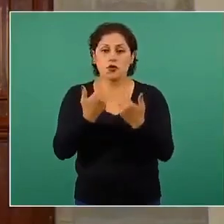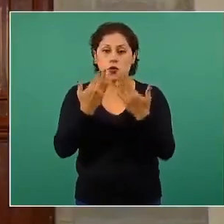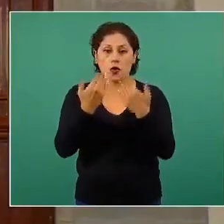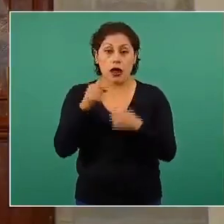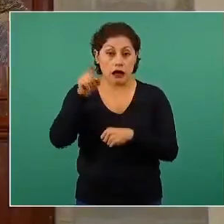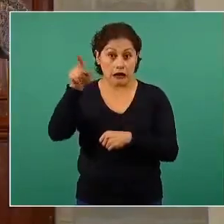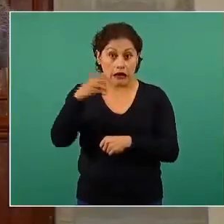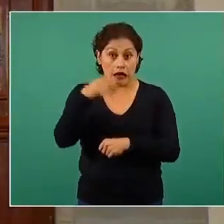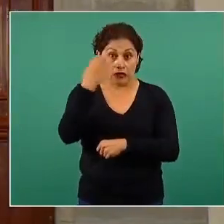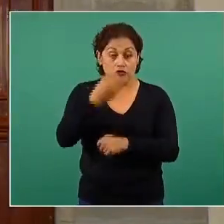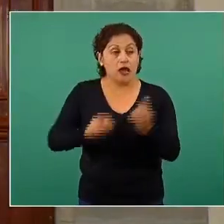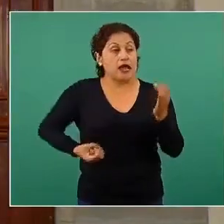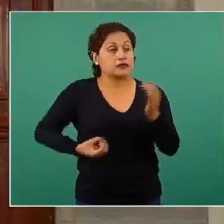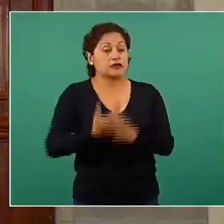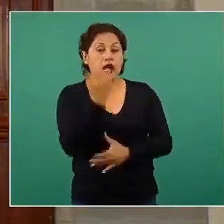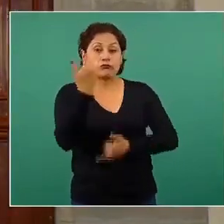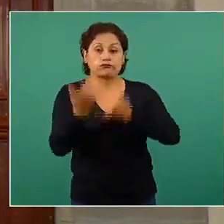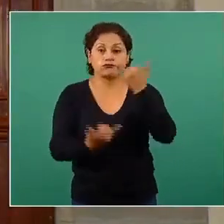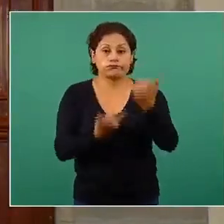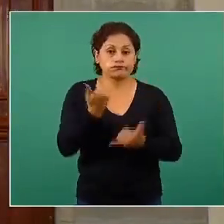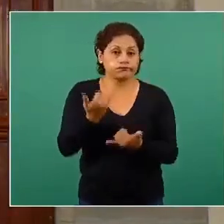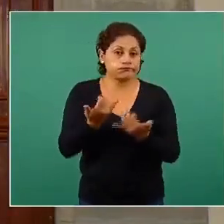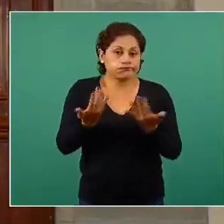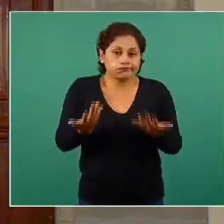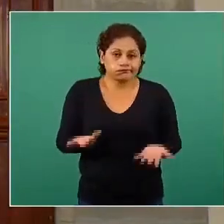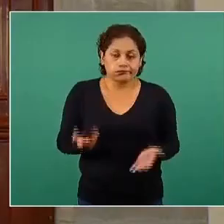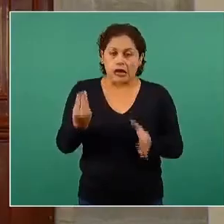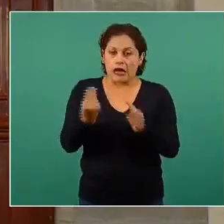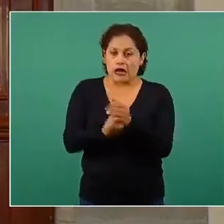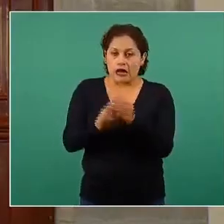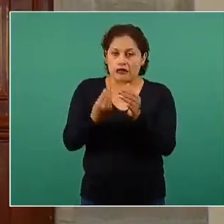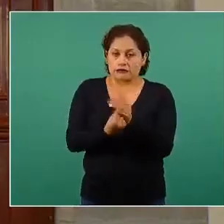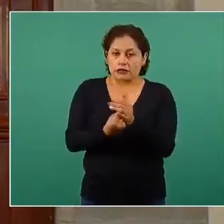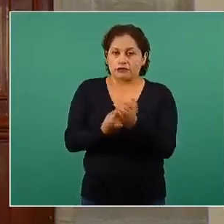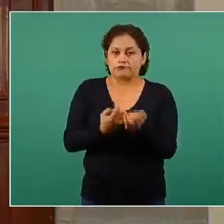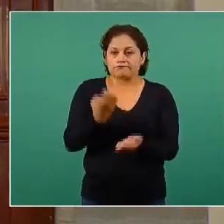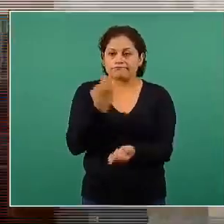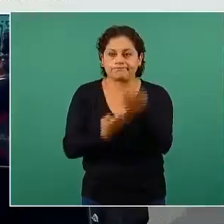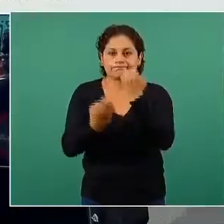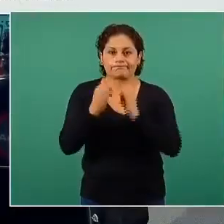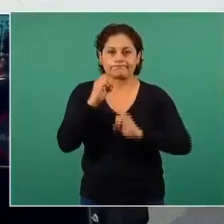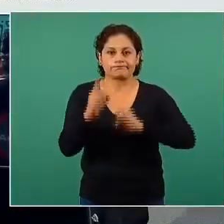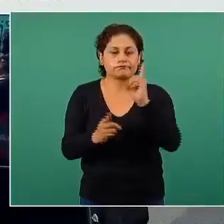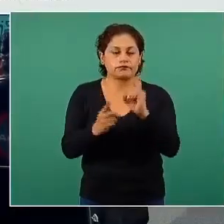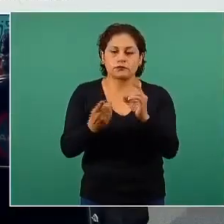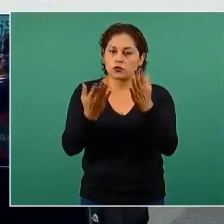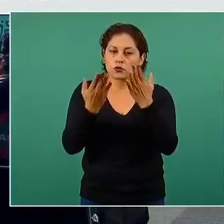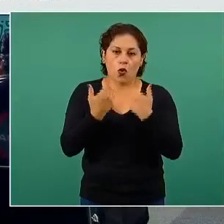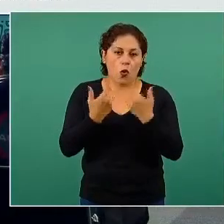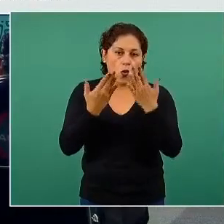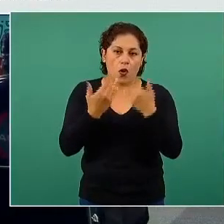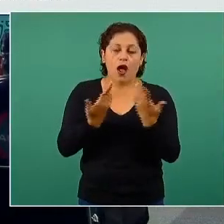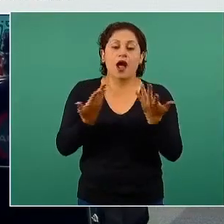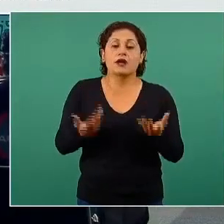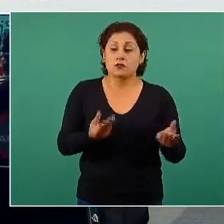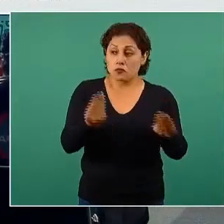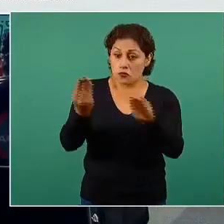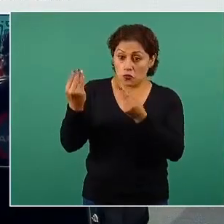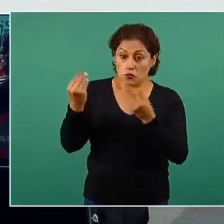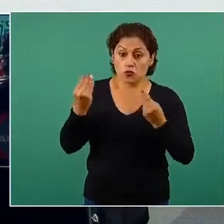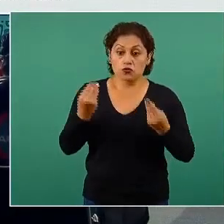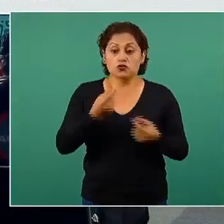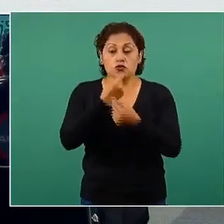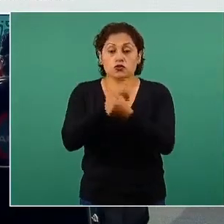se activaban, no tienen acceso a sus clases de educación física. Muchos no tienen acceso a ir caminando y regresando,